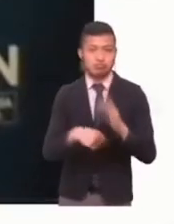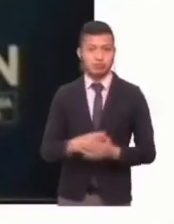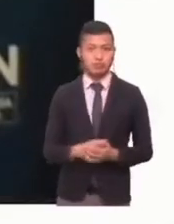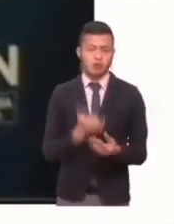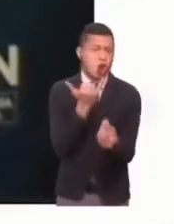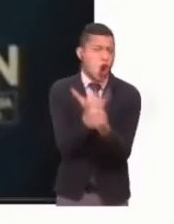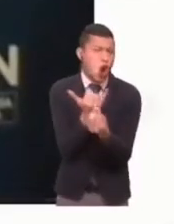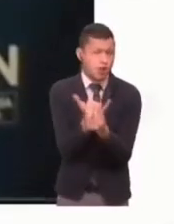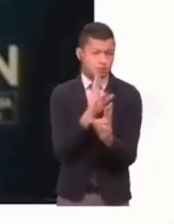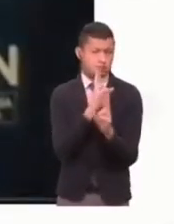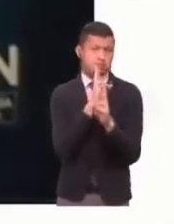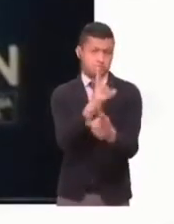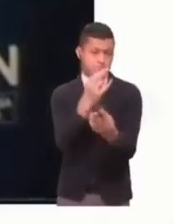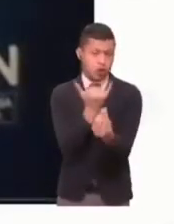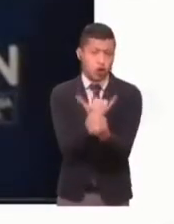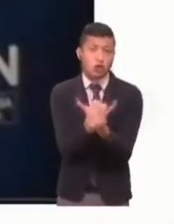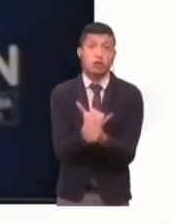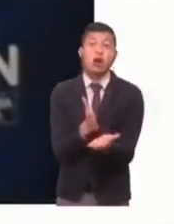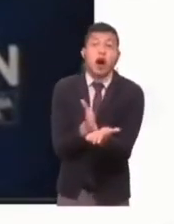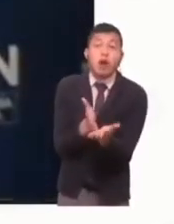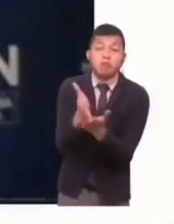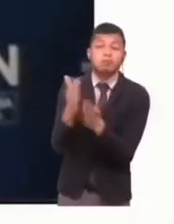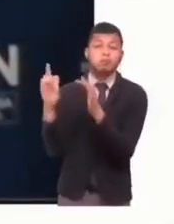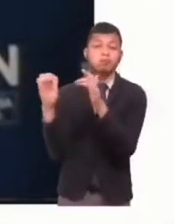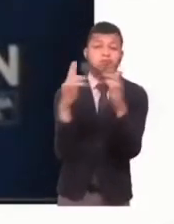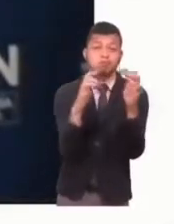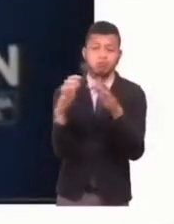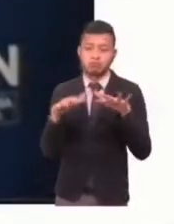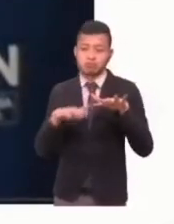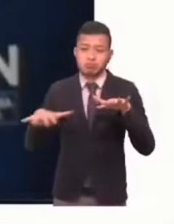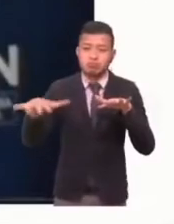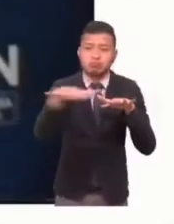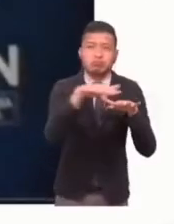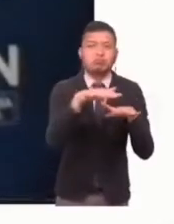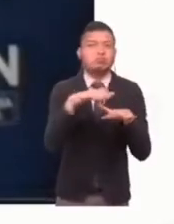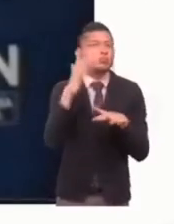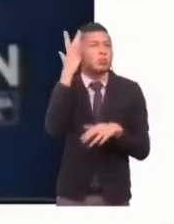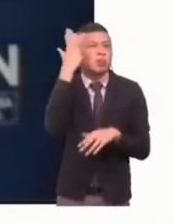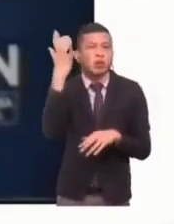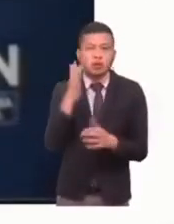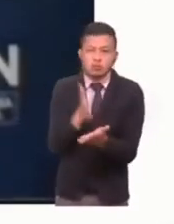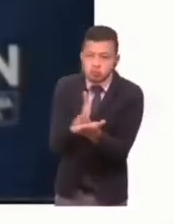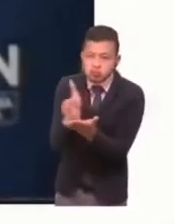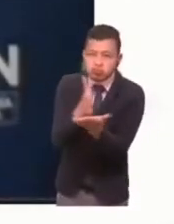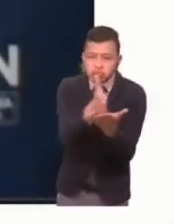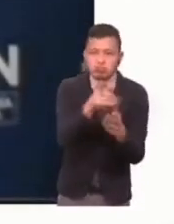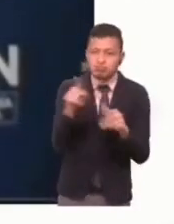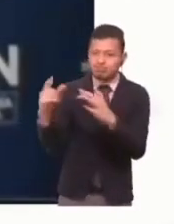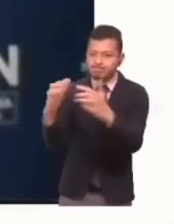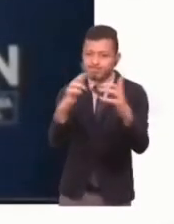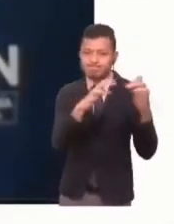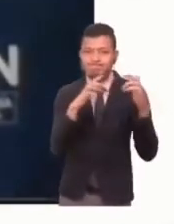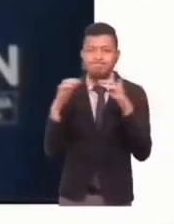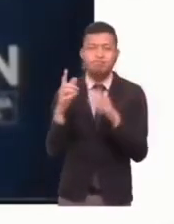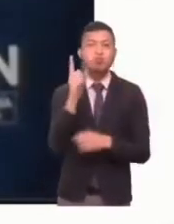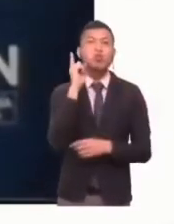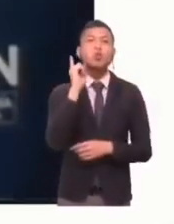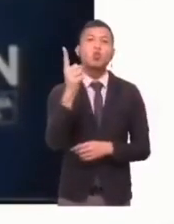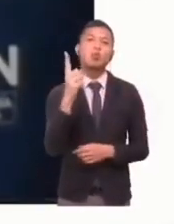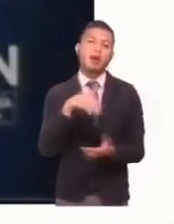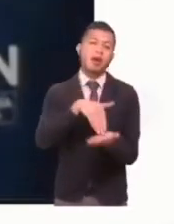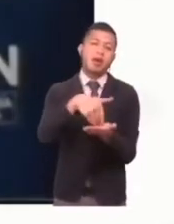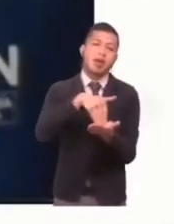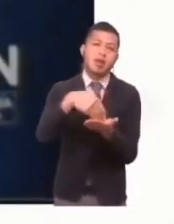respuesta, ¿por qué continúa el conflicto y por qué se acentúa en determinados territorios? Indiscutiblemente por la ausencia, la